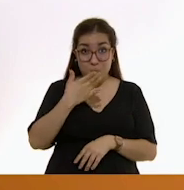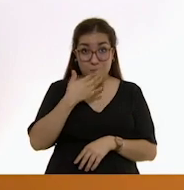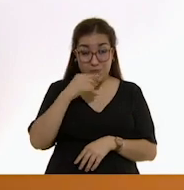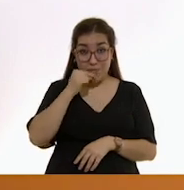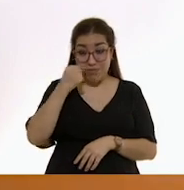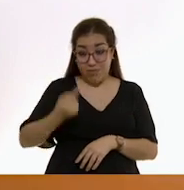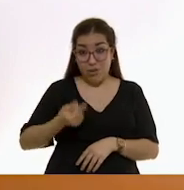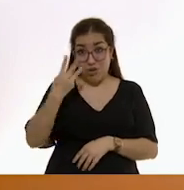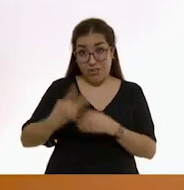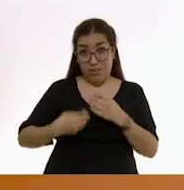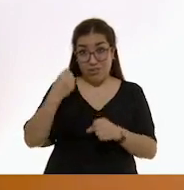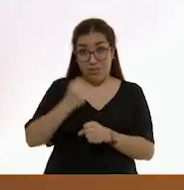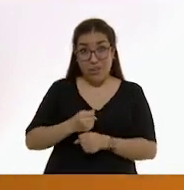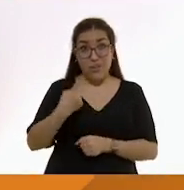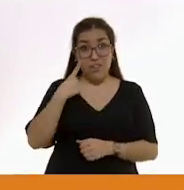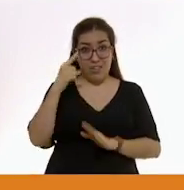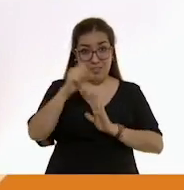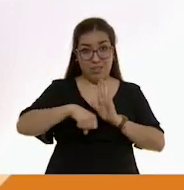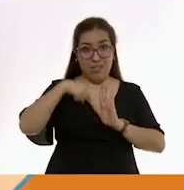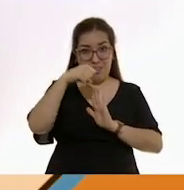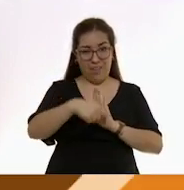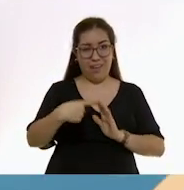No te pierdas este video.